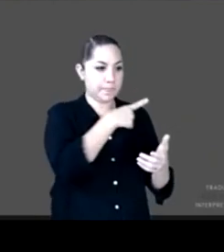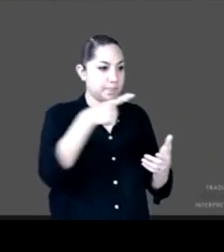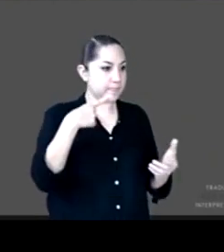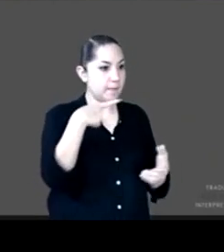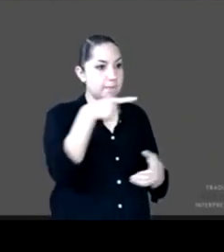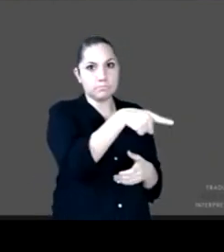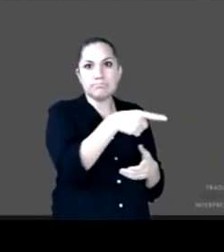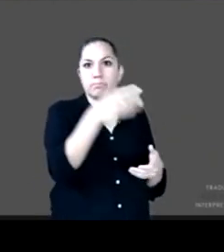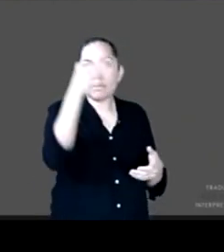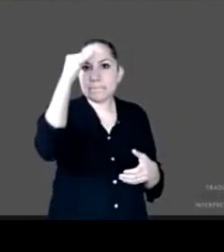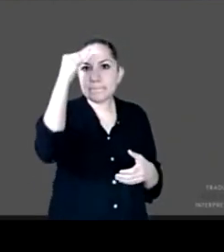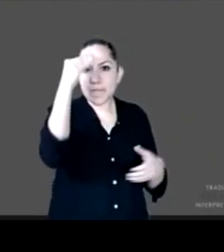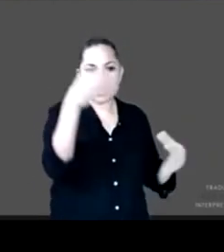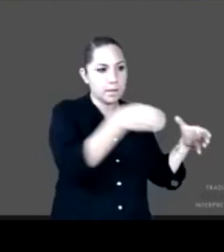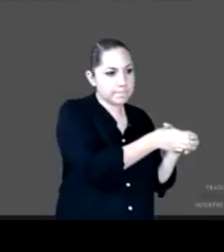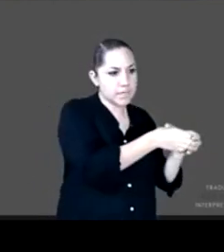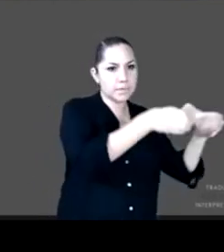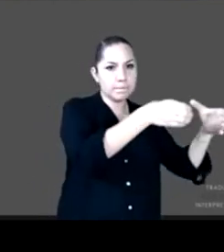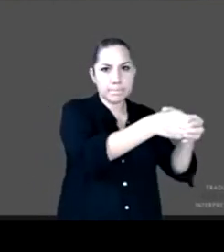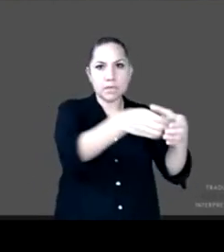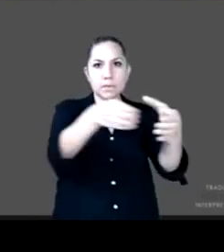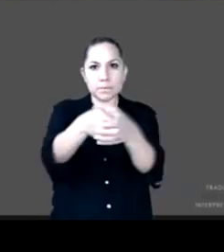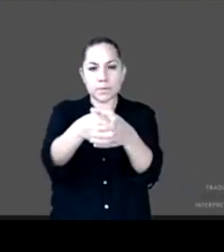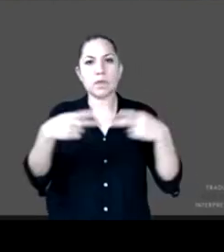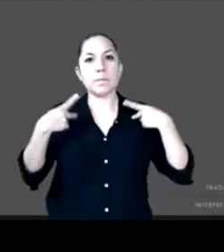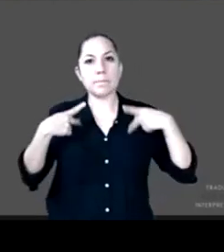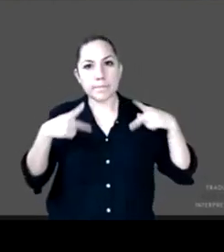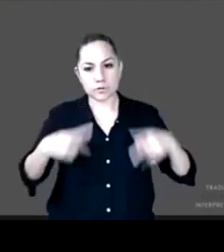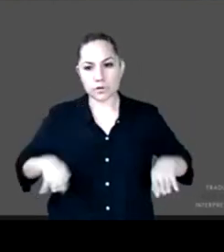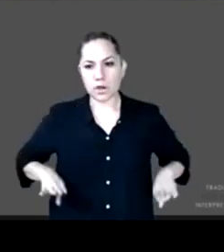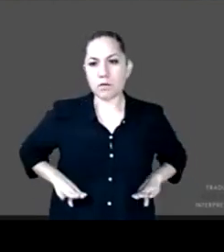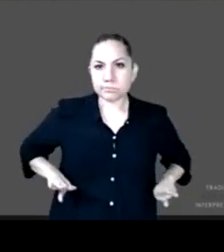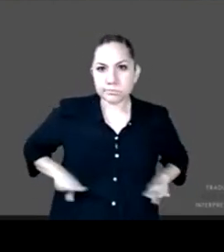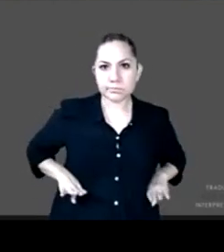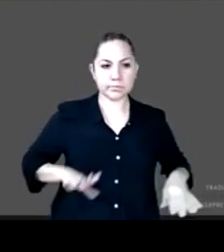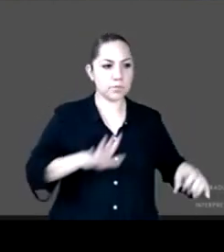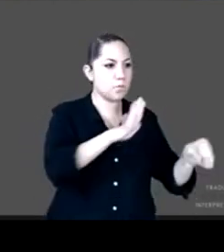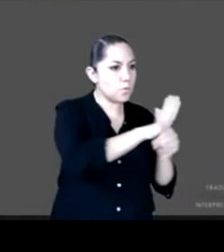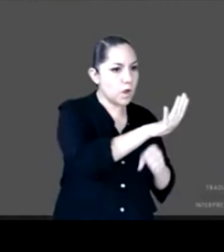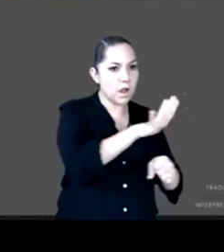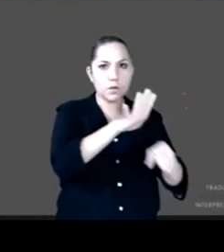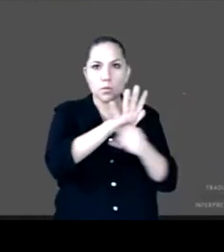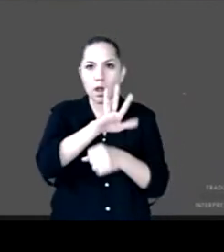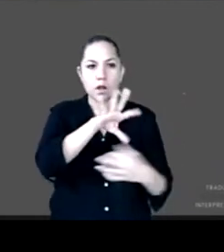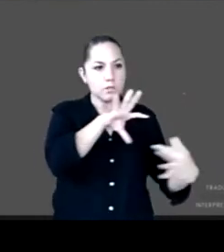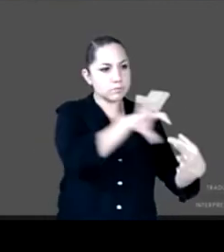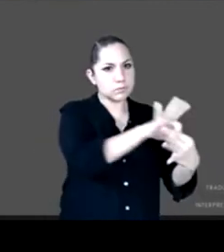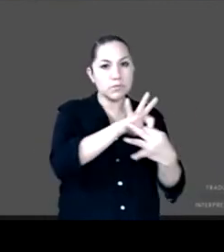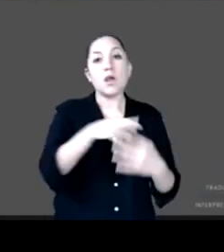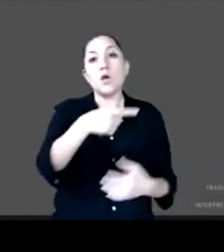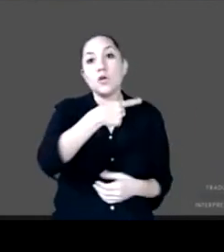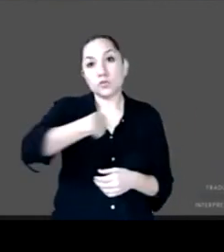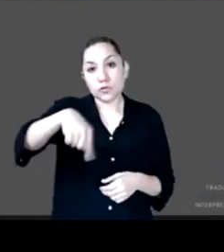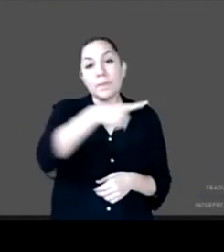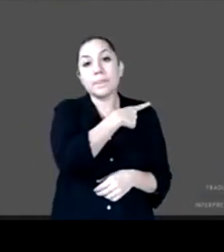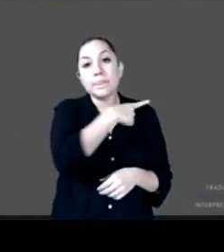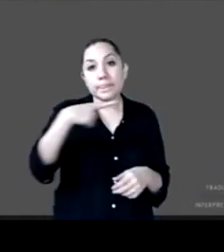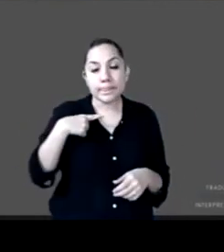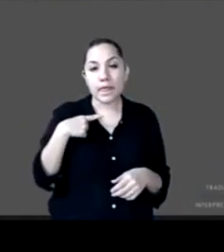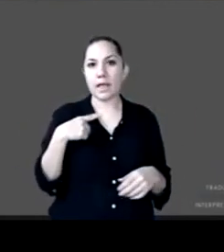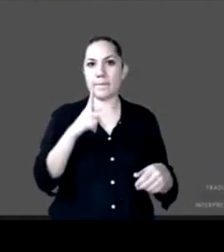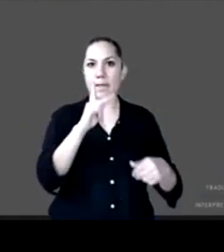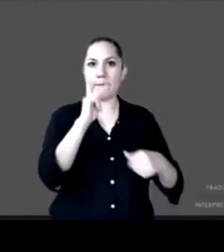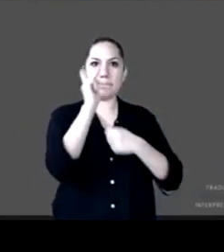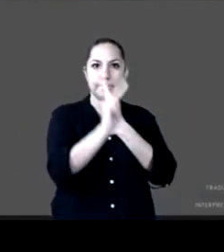pensamos que es clave crítico y necesario construir como país una perspectiva compartida sobre los retos en